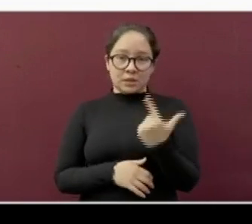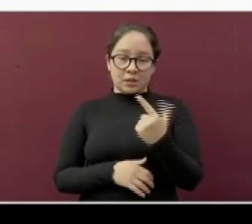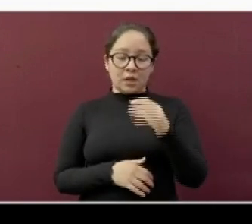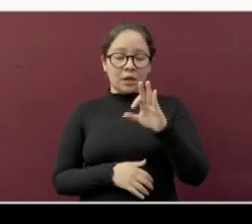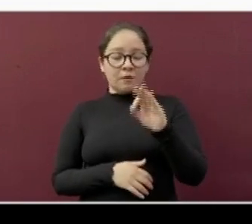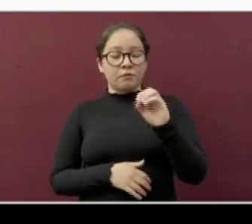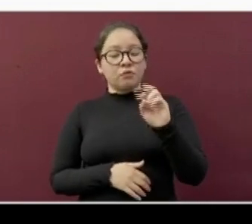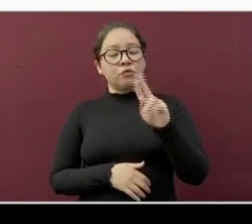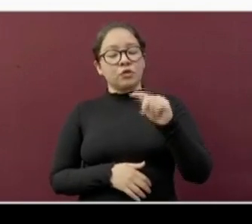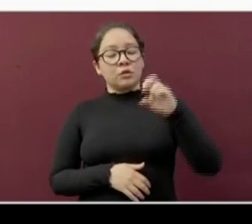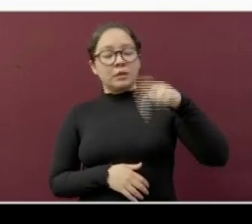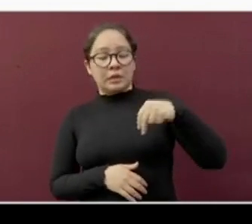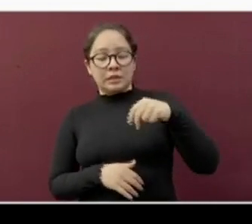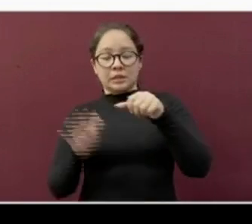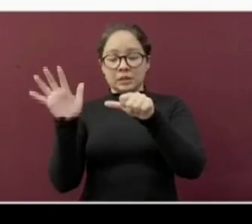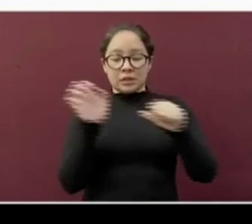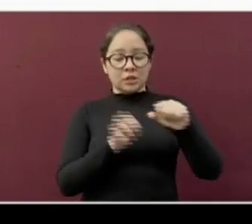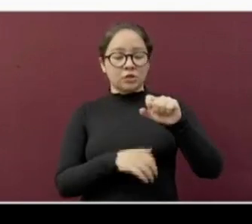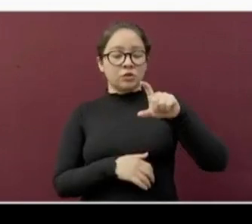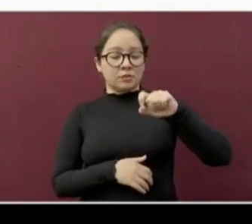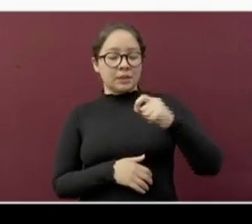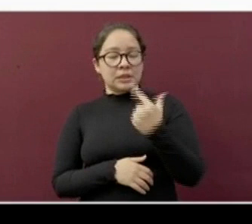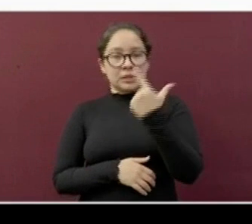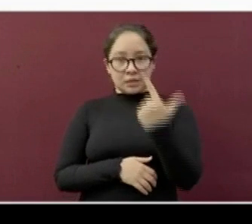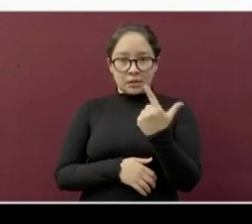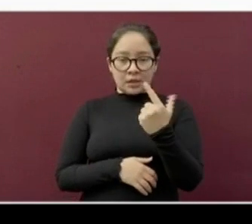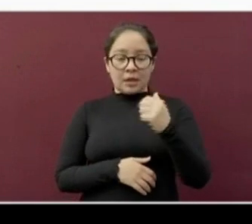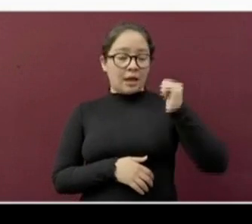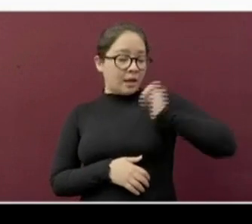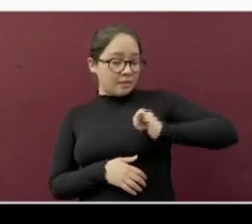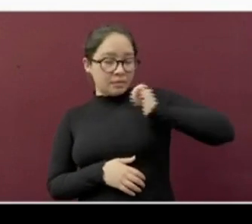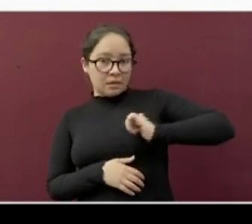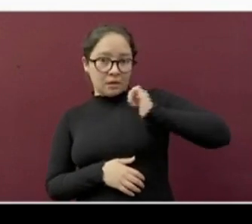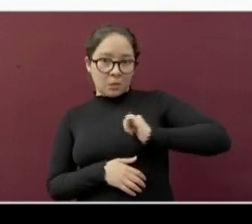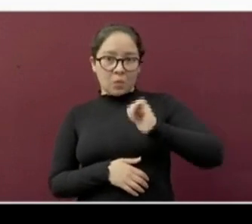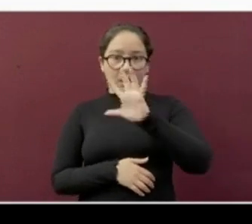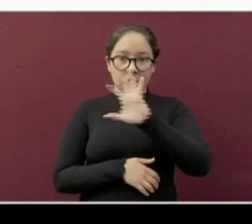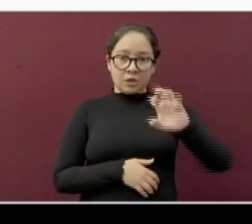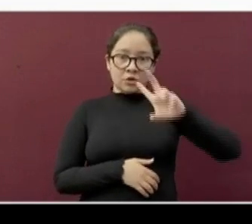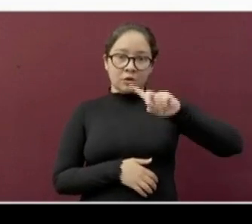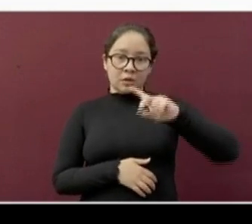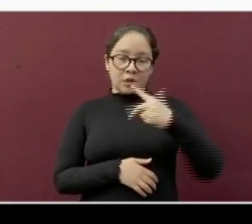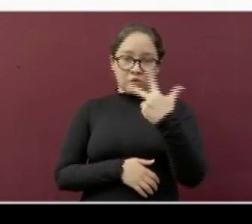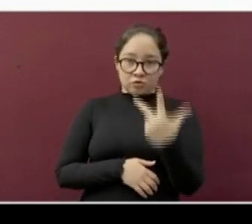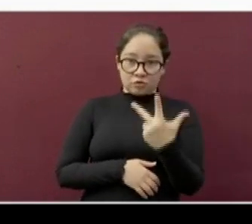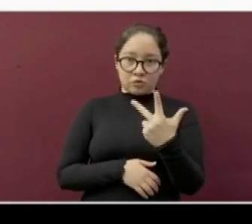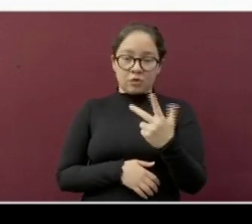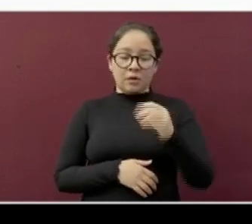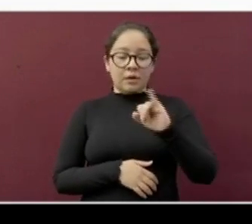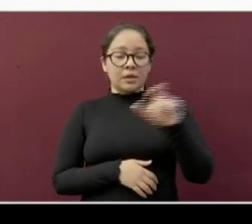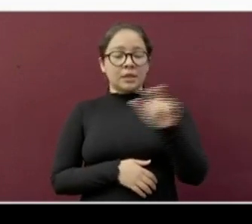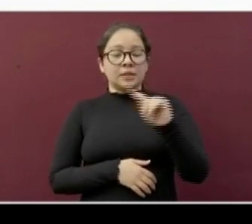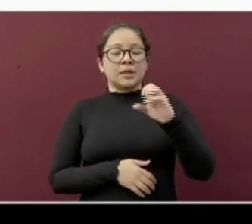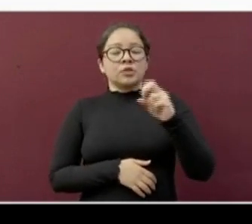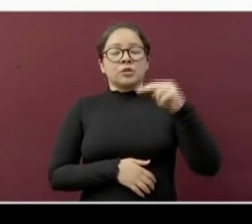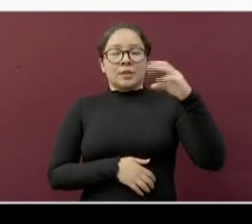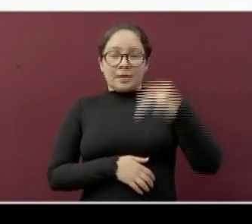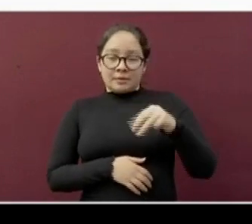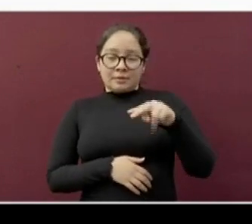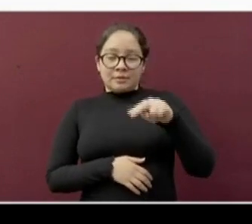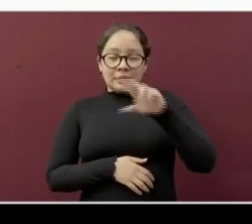Fortina acumula, 627. La Antigua, 538. Iztazoquitlán,